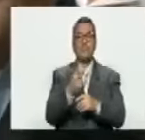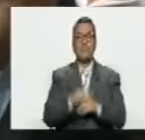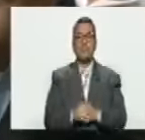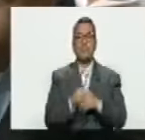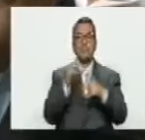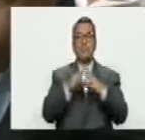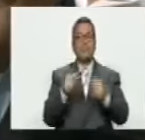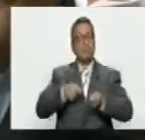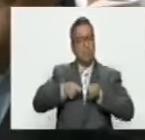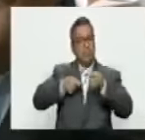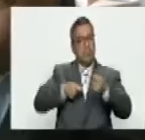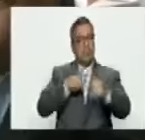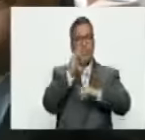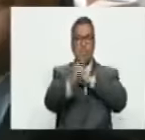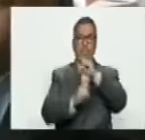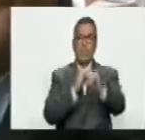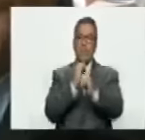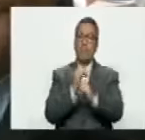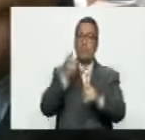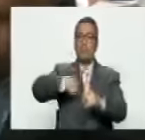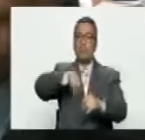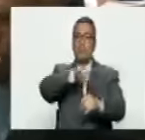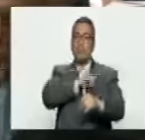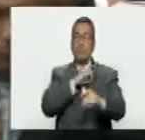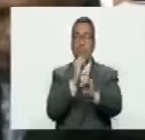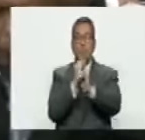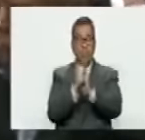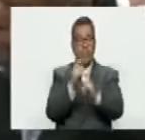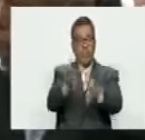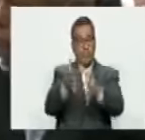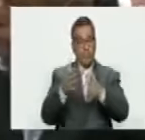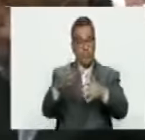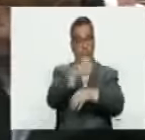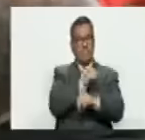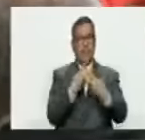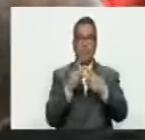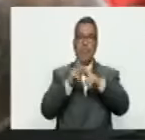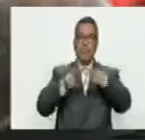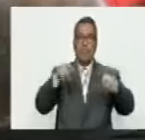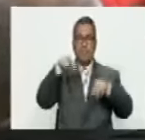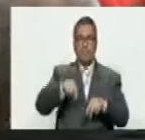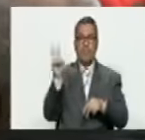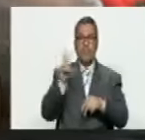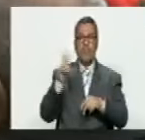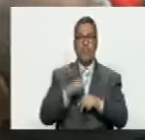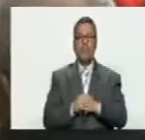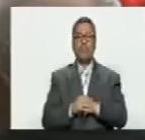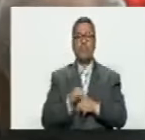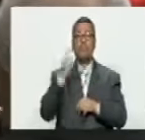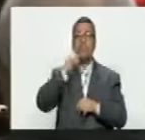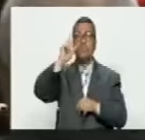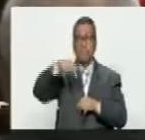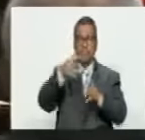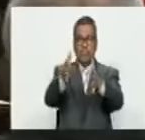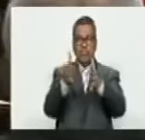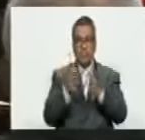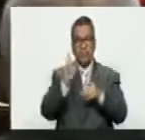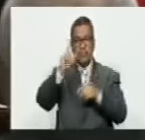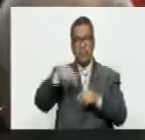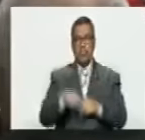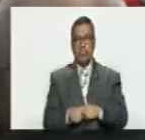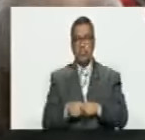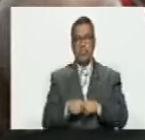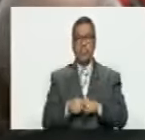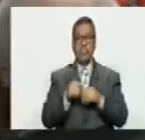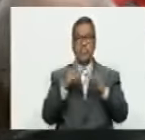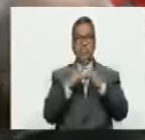se quedaron con sus ataques cibernéticos y nosotros reconquistamos la paz del país. Además, le ganamos también, bueno, al